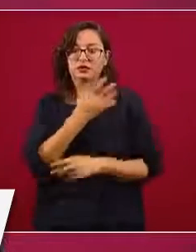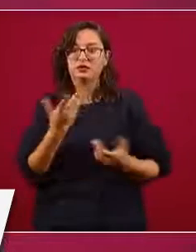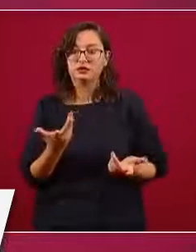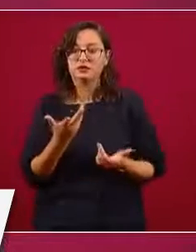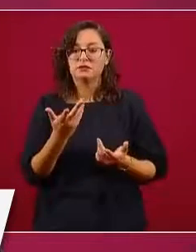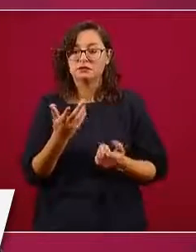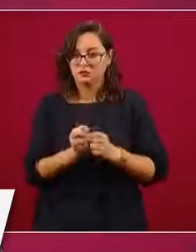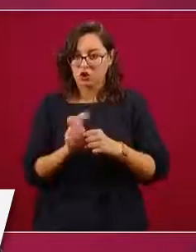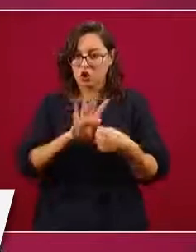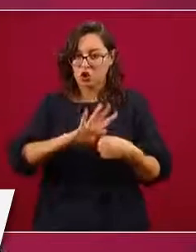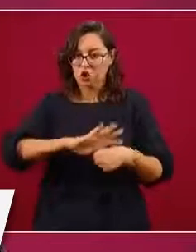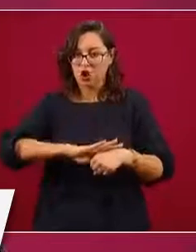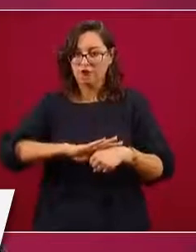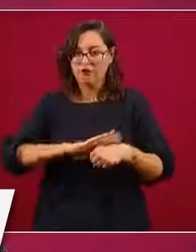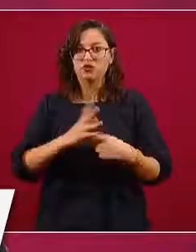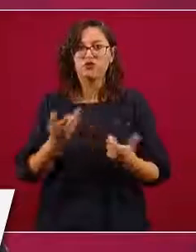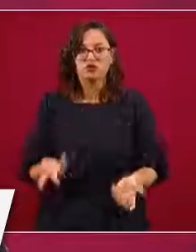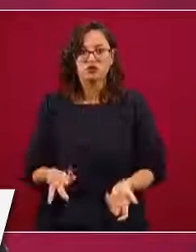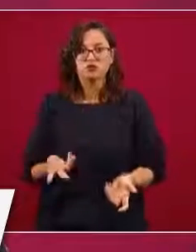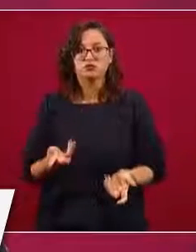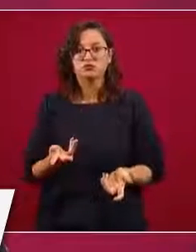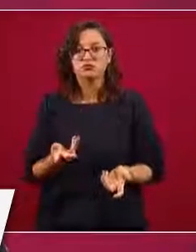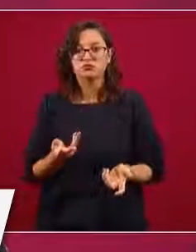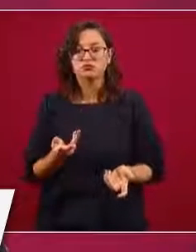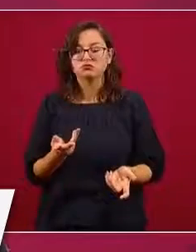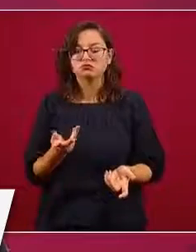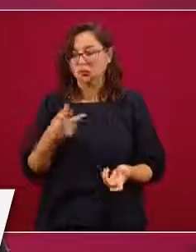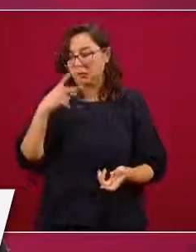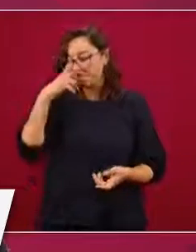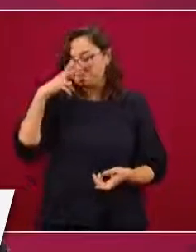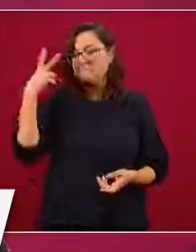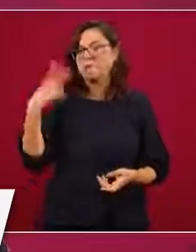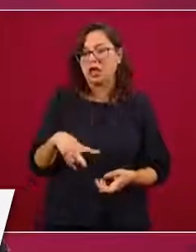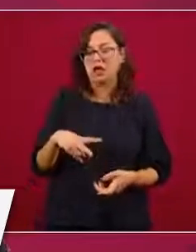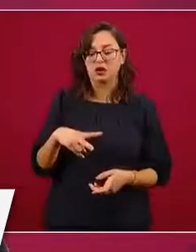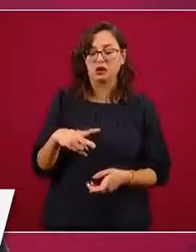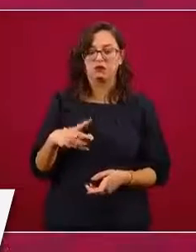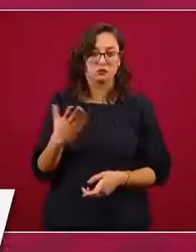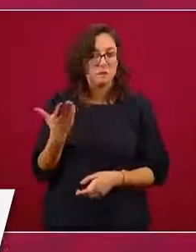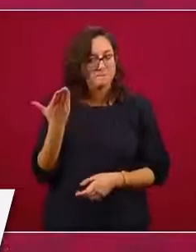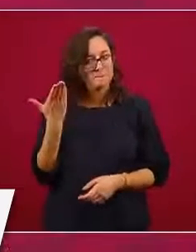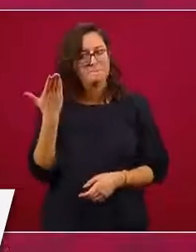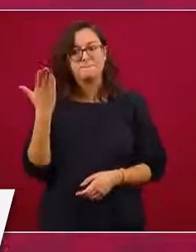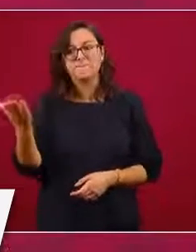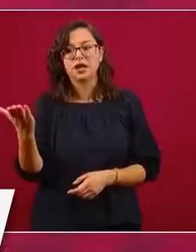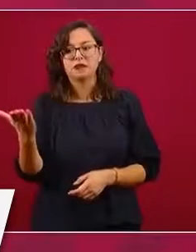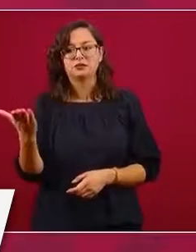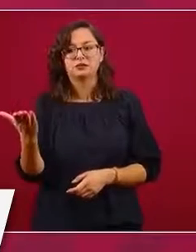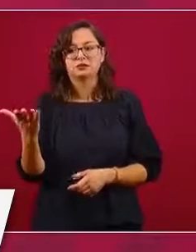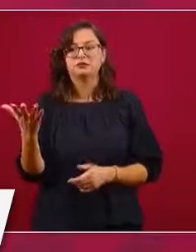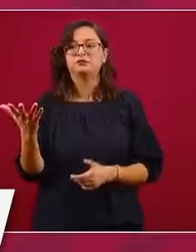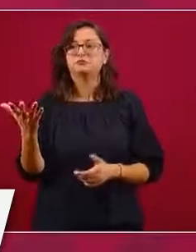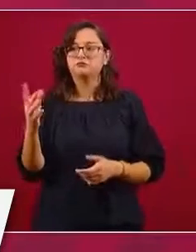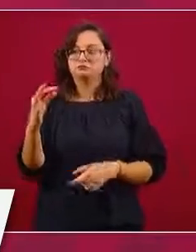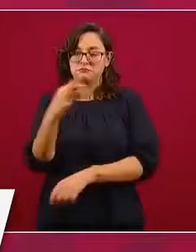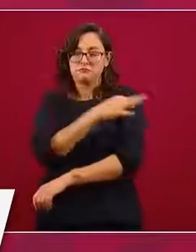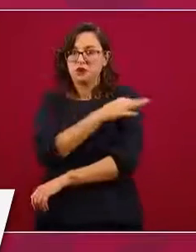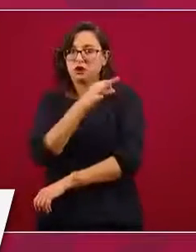nosotros vamos a solicitar que se nos dé